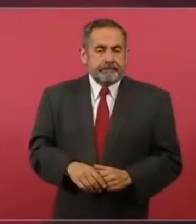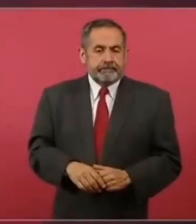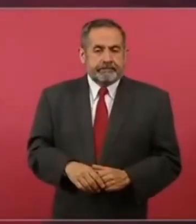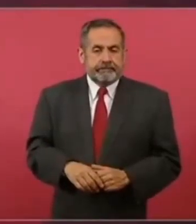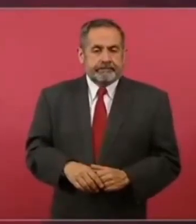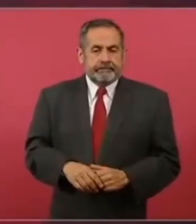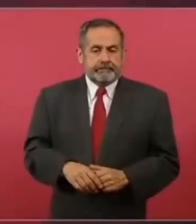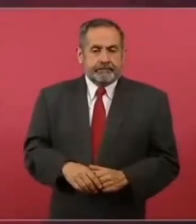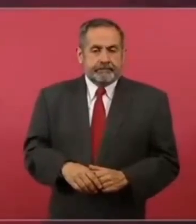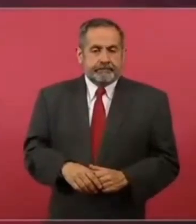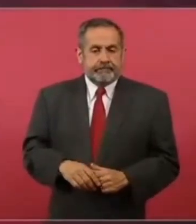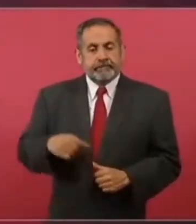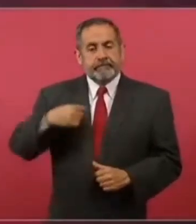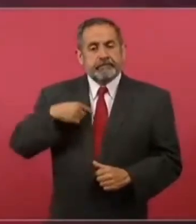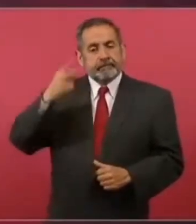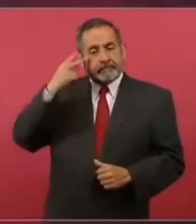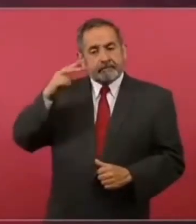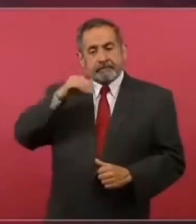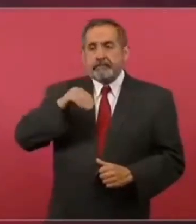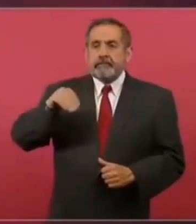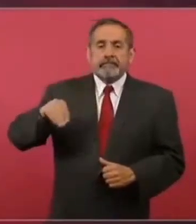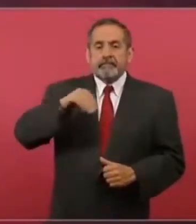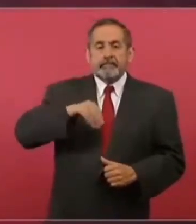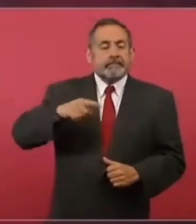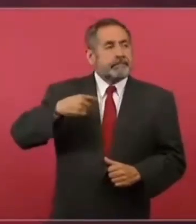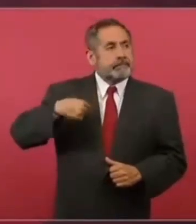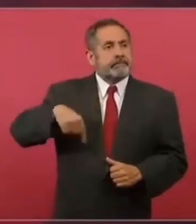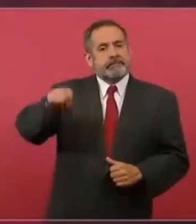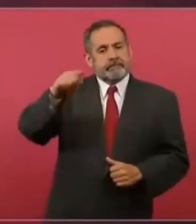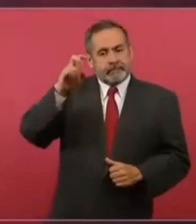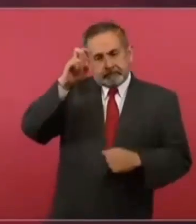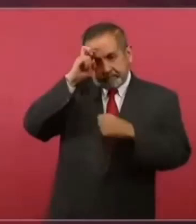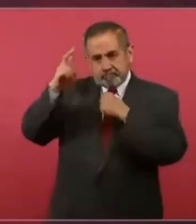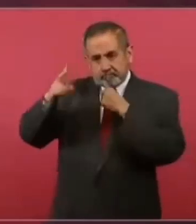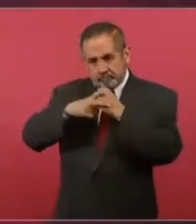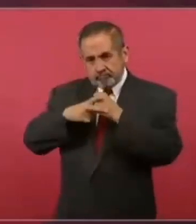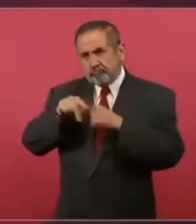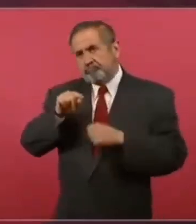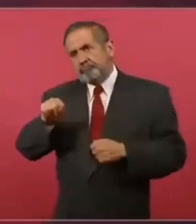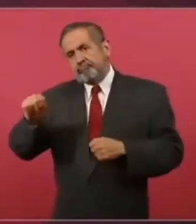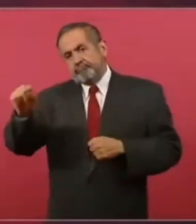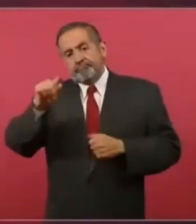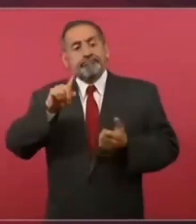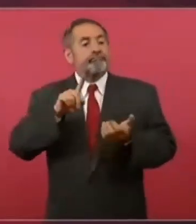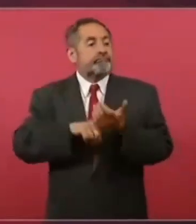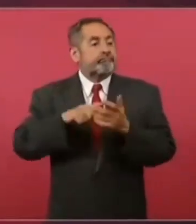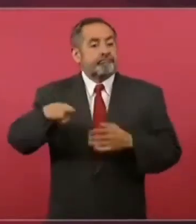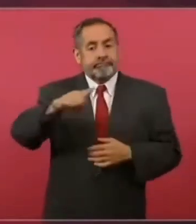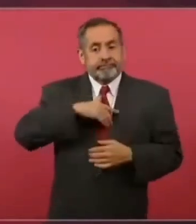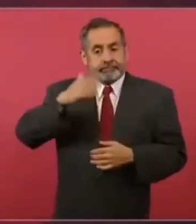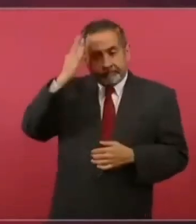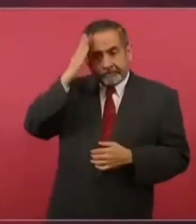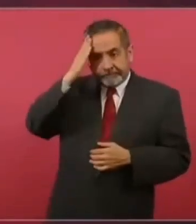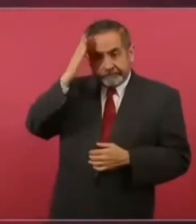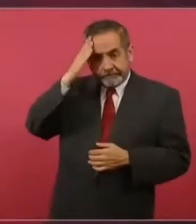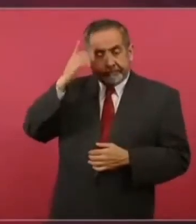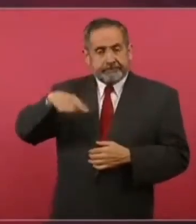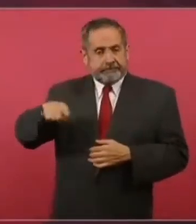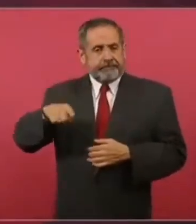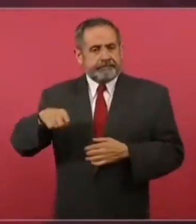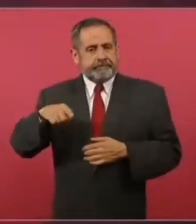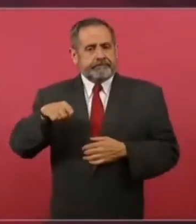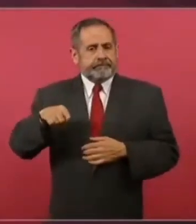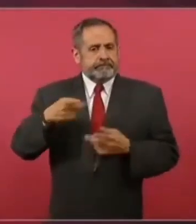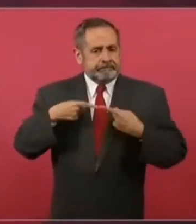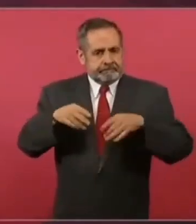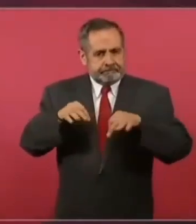Voy a una gira a Europa y los dirigentes del movimiento obrero